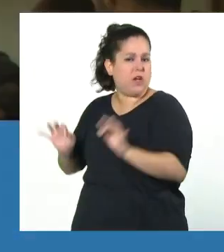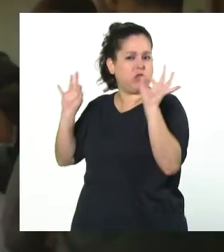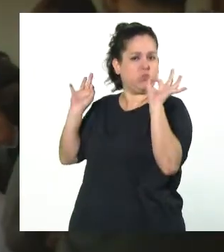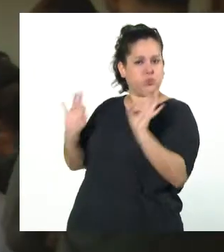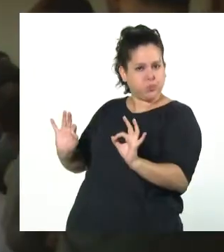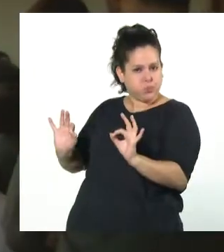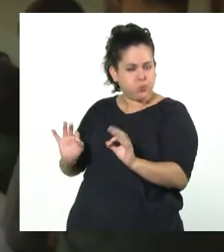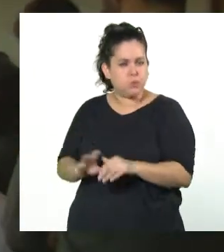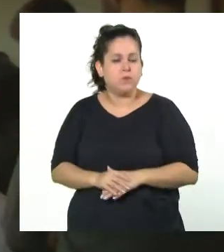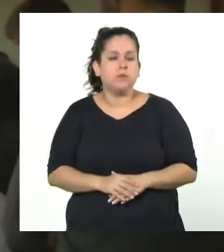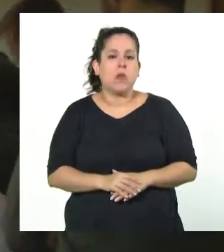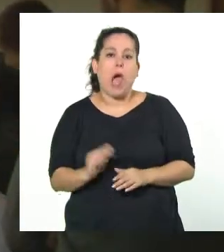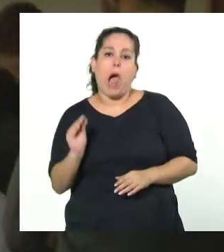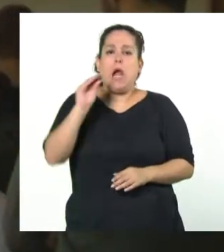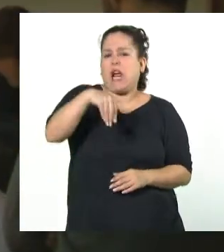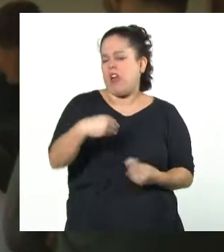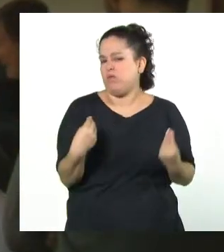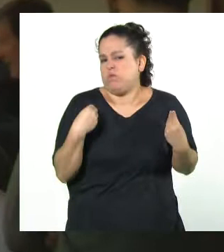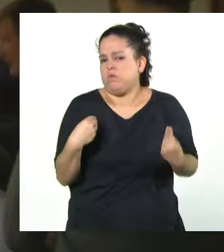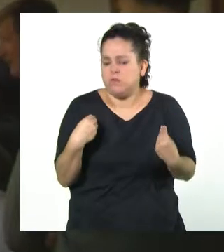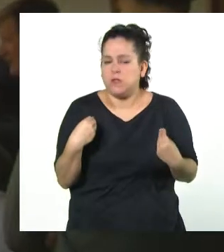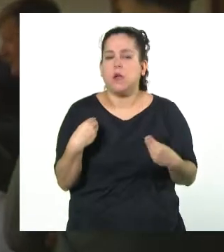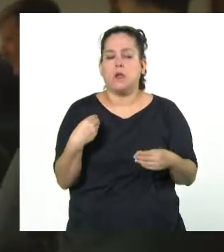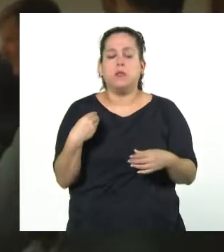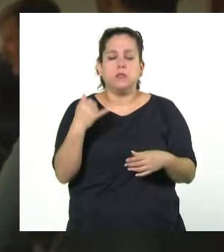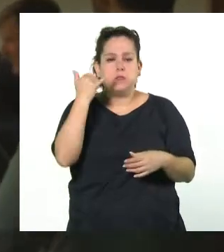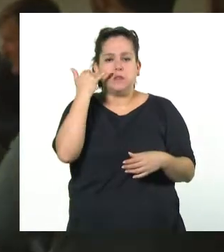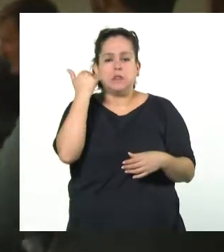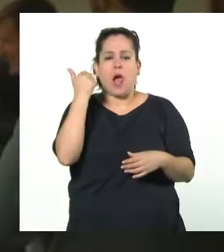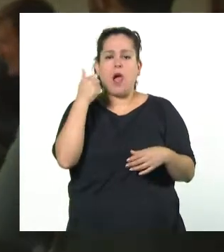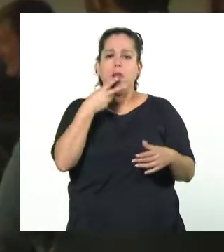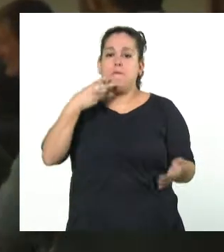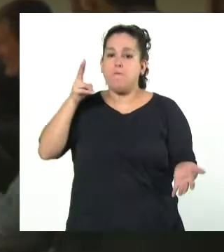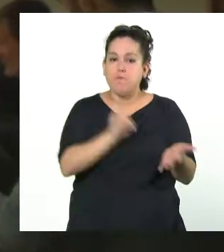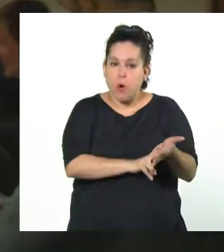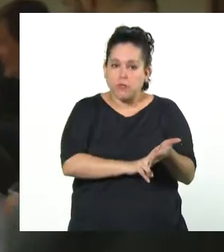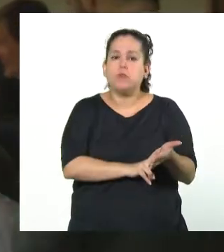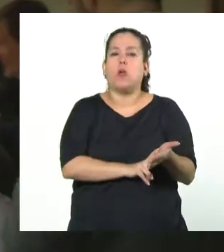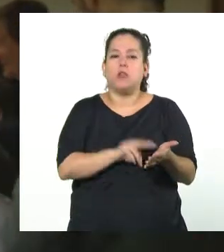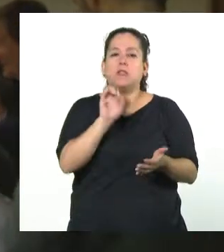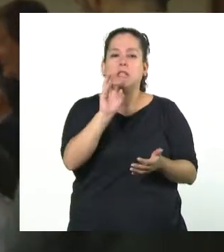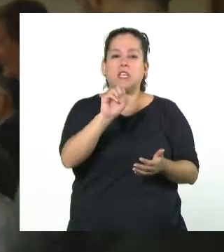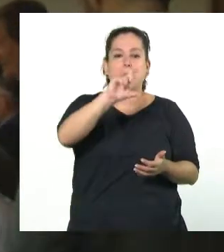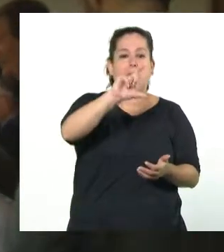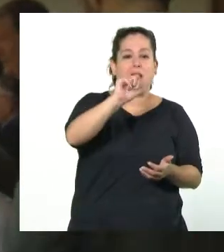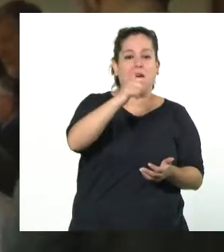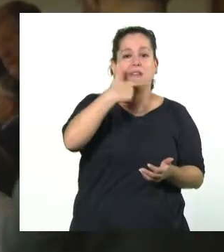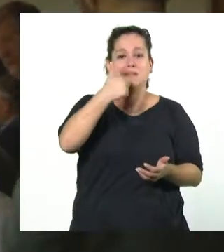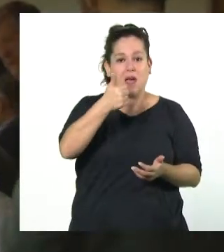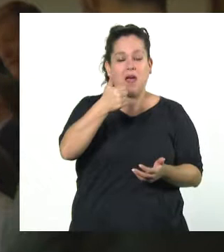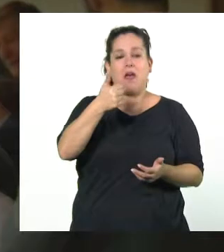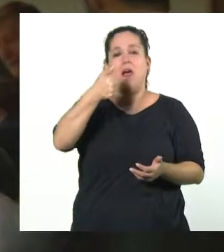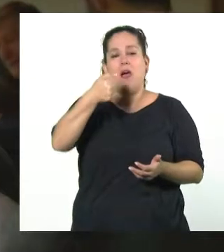Un agregado es el de eliminar, como bien grabable en el impuesto, la casa habitación, en la medida que la